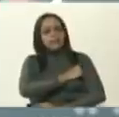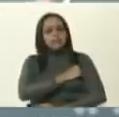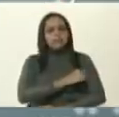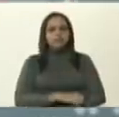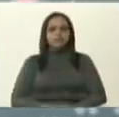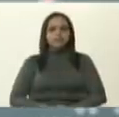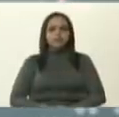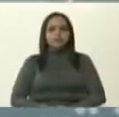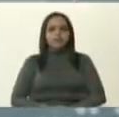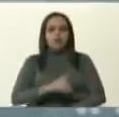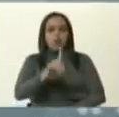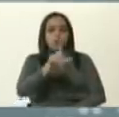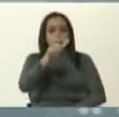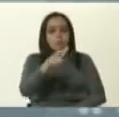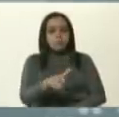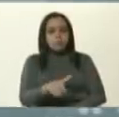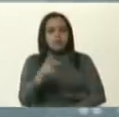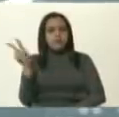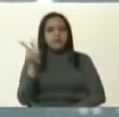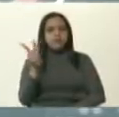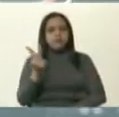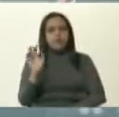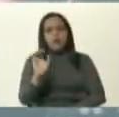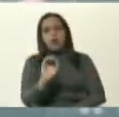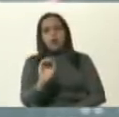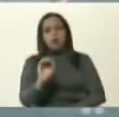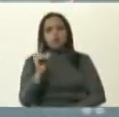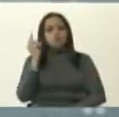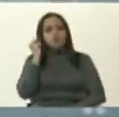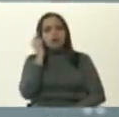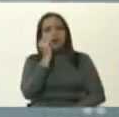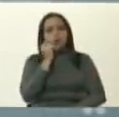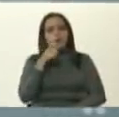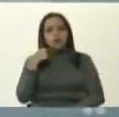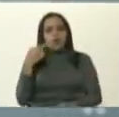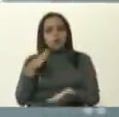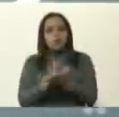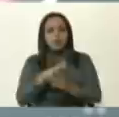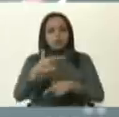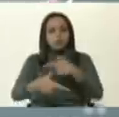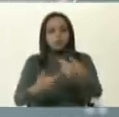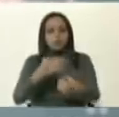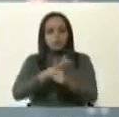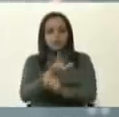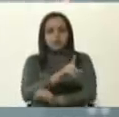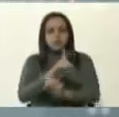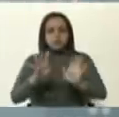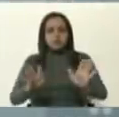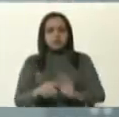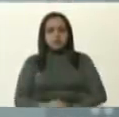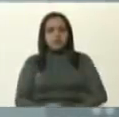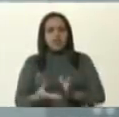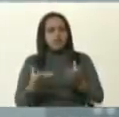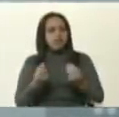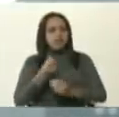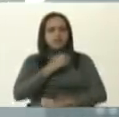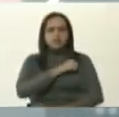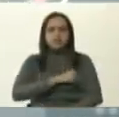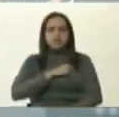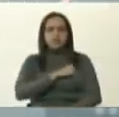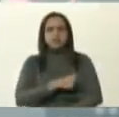Un venezolano, una venezolana que fallece a razón del COVID-19 es muy lamentable.